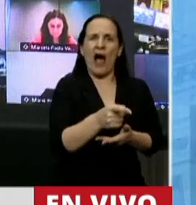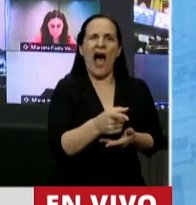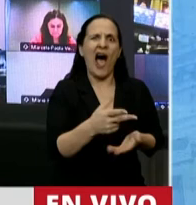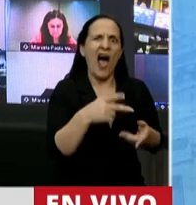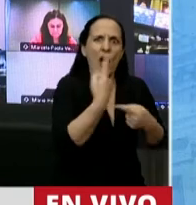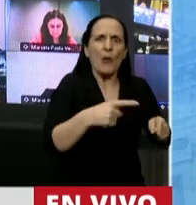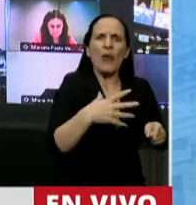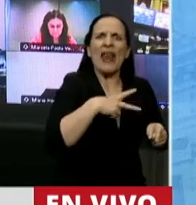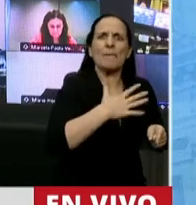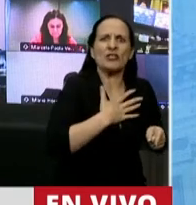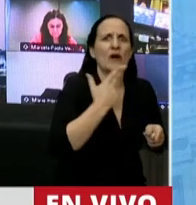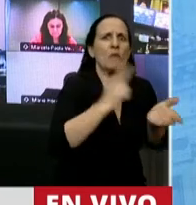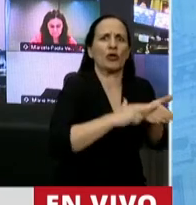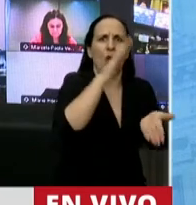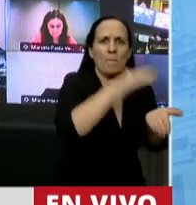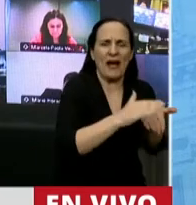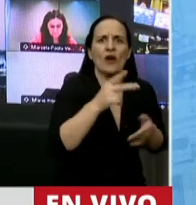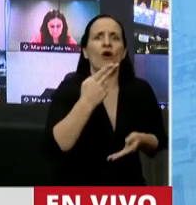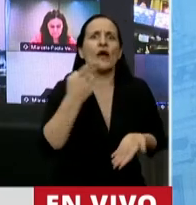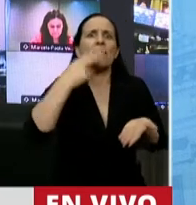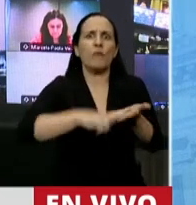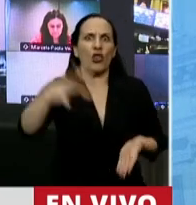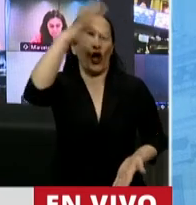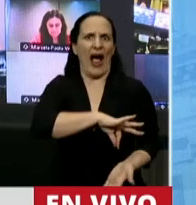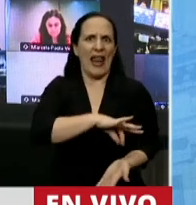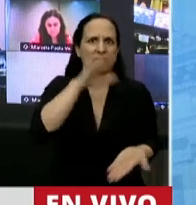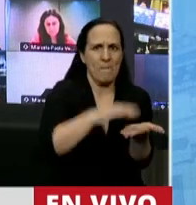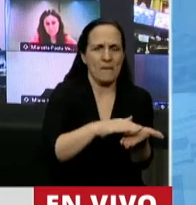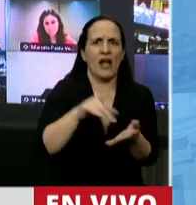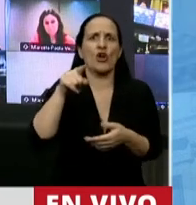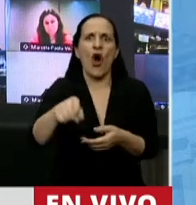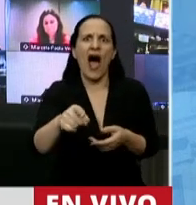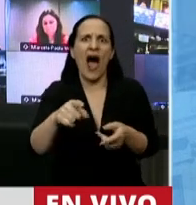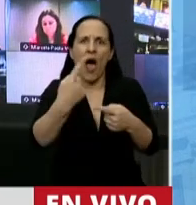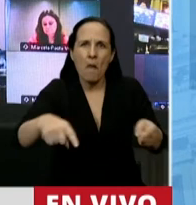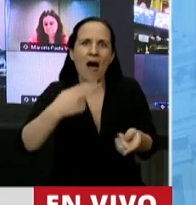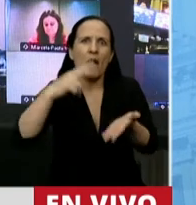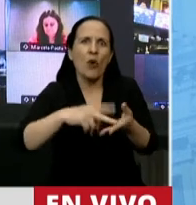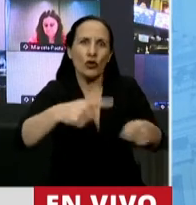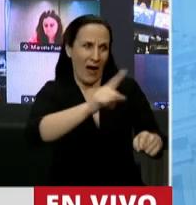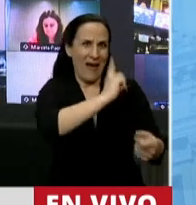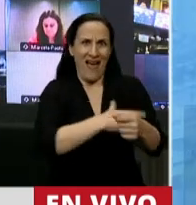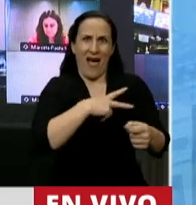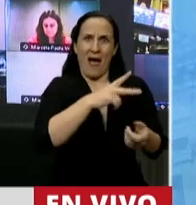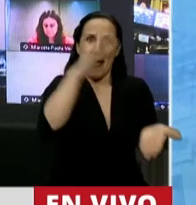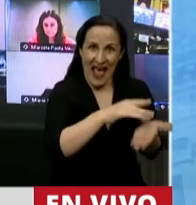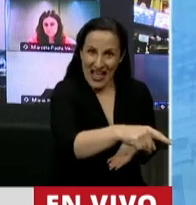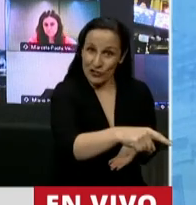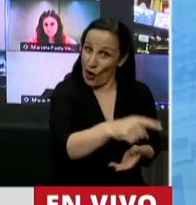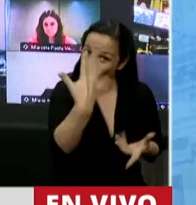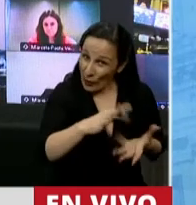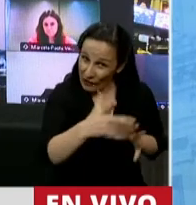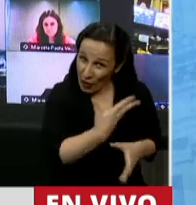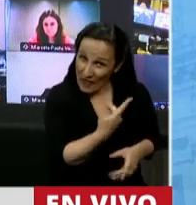los bienes personales, bajar el impuesto a las ganancias, bajar las retenciones a los sectores más poderosos de la sociedad. Eso no es la única